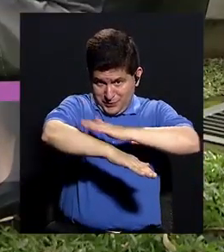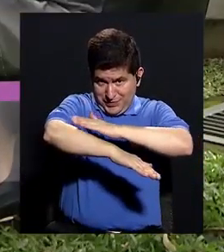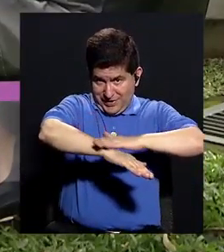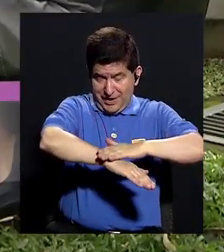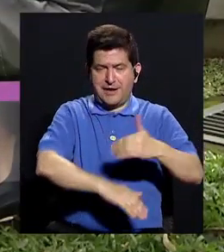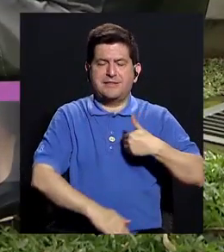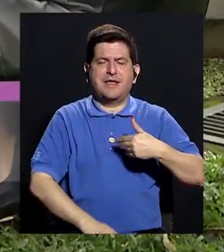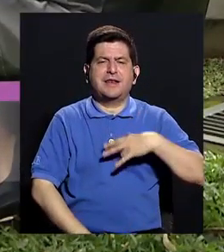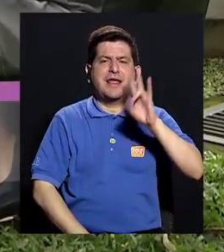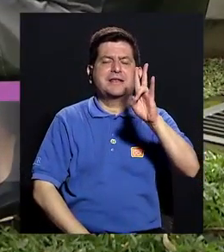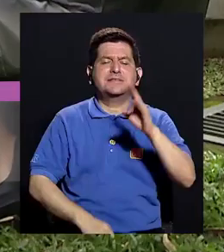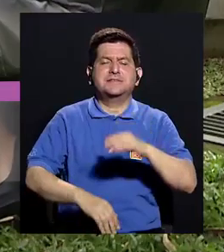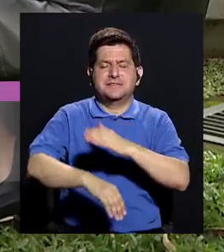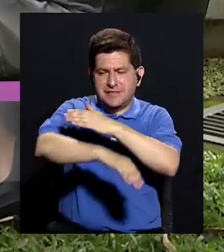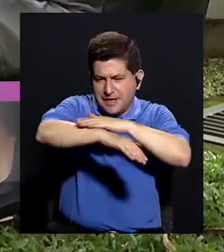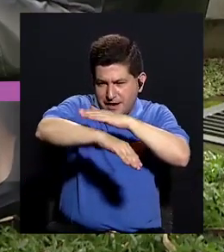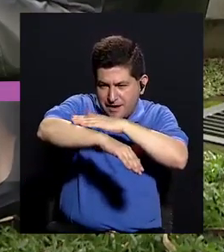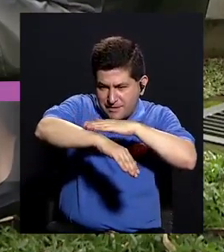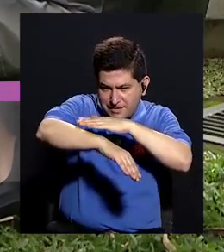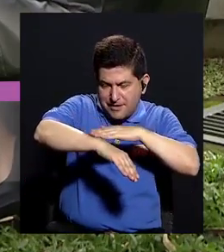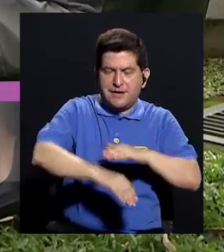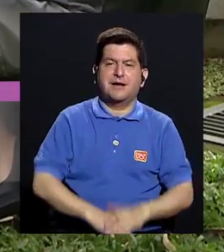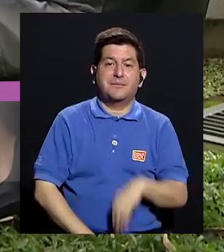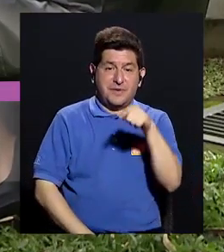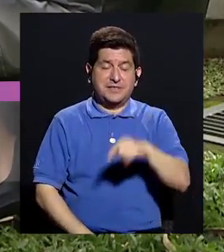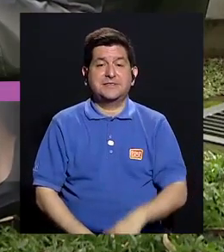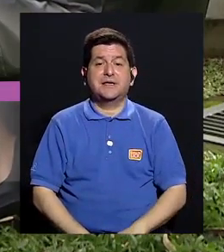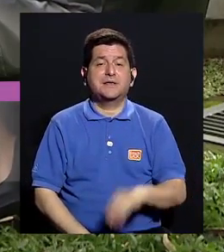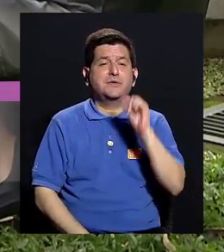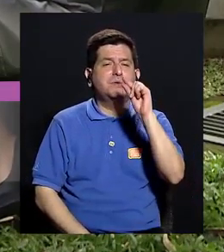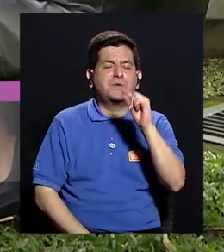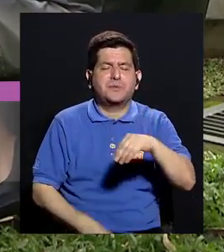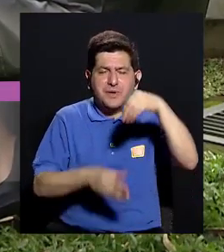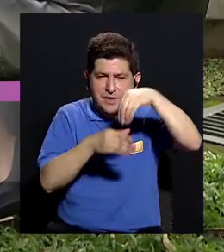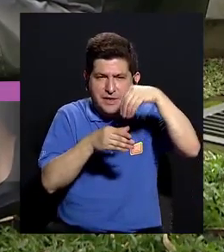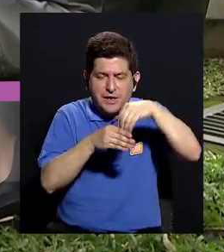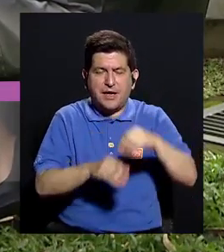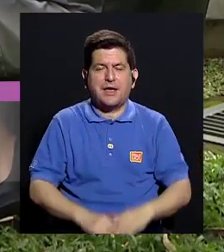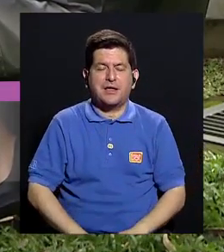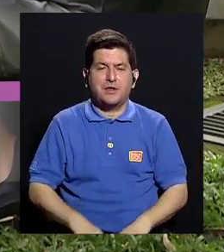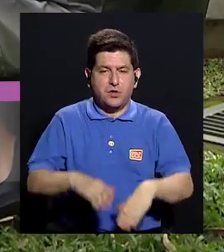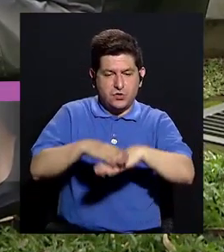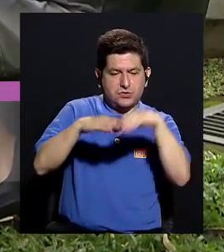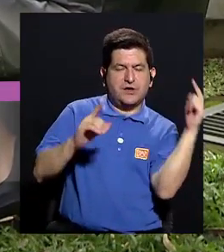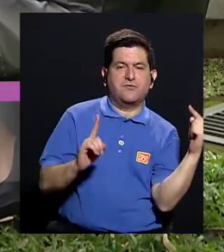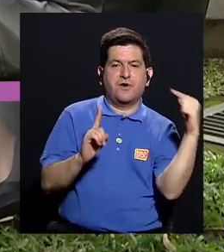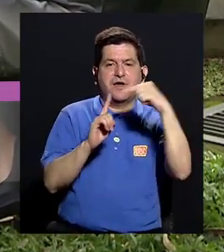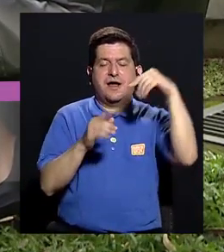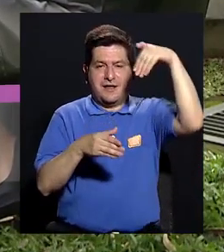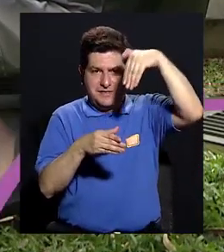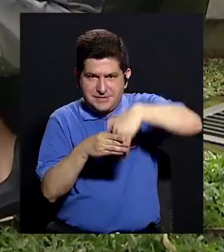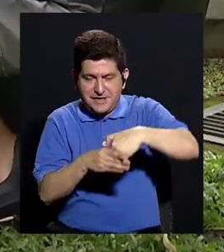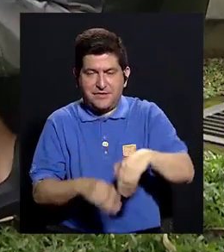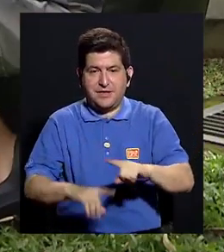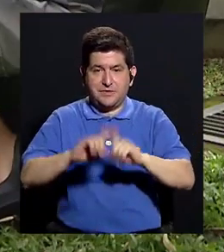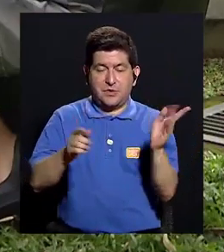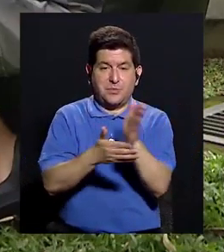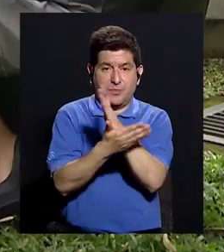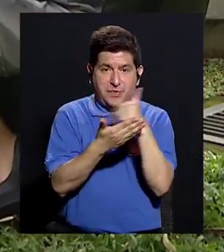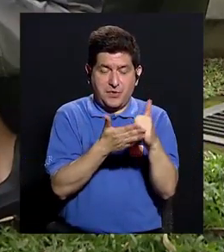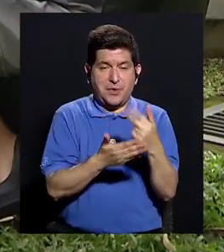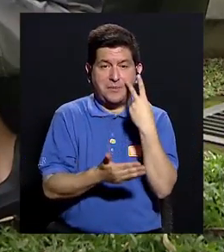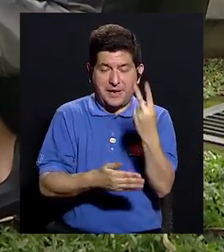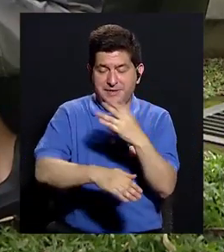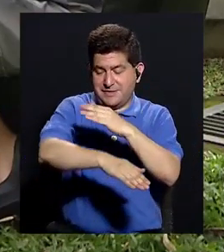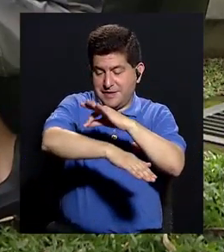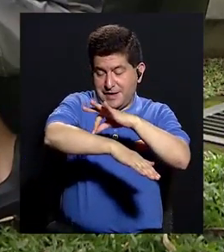Entonces tenemos siete capas de piel, esa capa se va a alimentar de los micronutrientes desde adentro hacia afuera, pero la parte epitelial, o